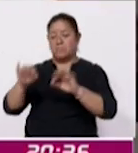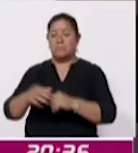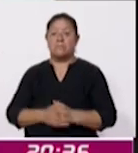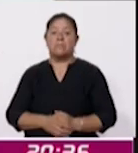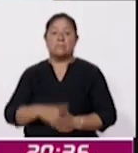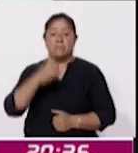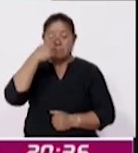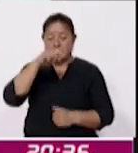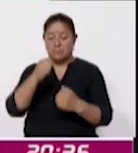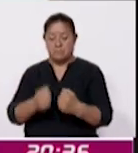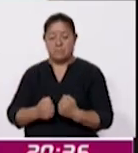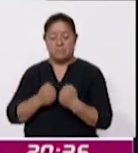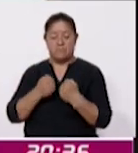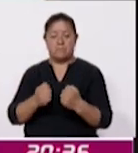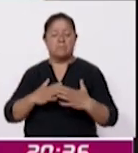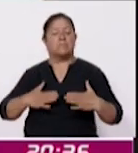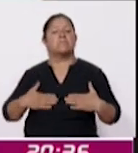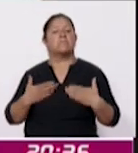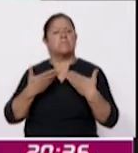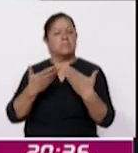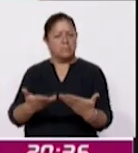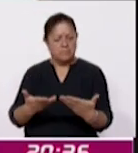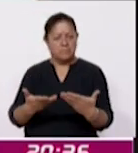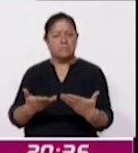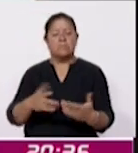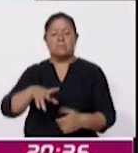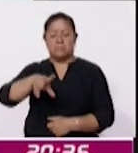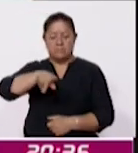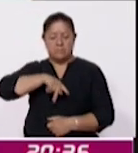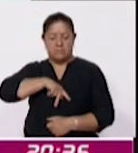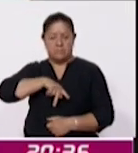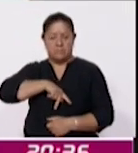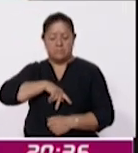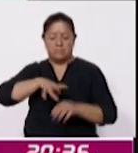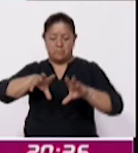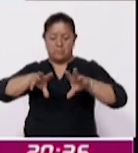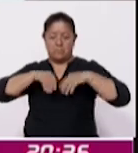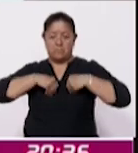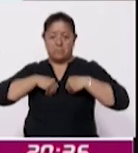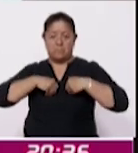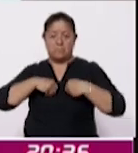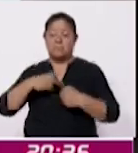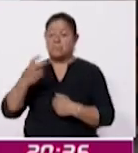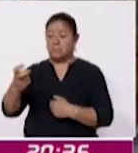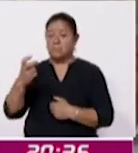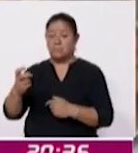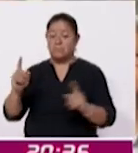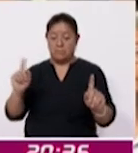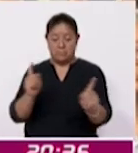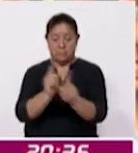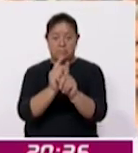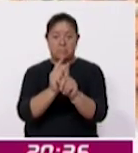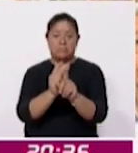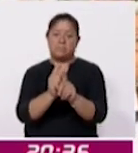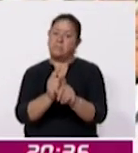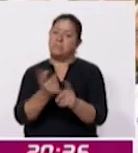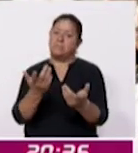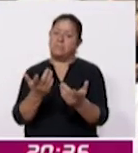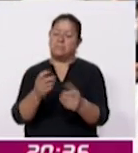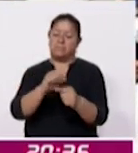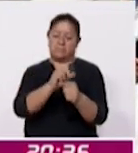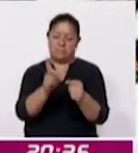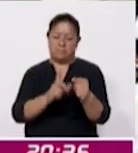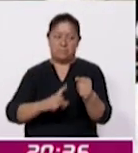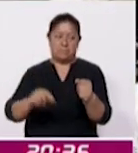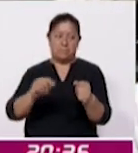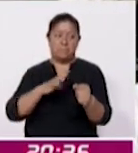para fortalecer la confianza y la apropiación de este encuentro y sobre todo en el territorio nacional